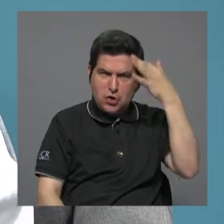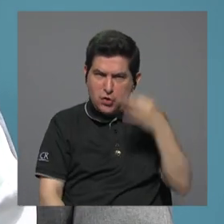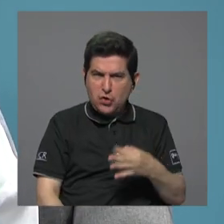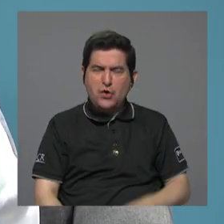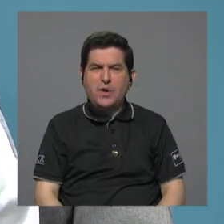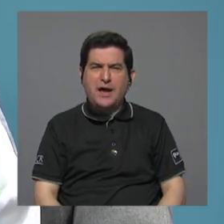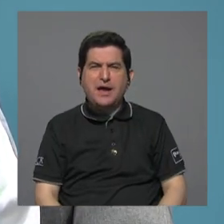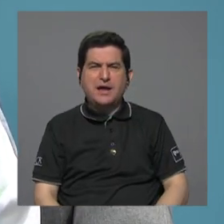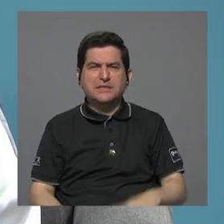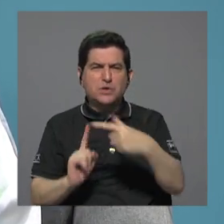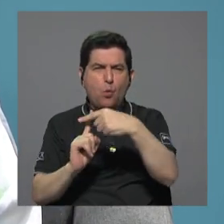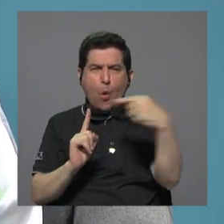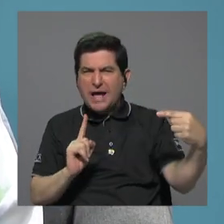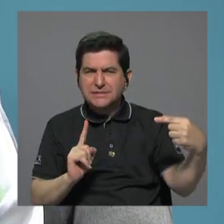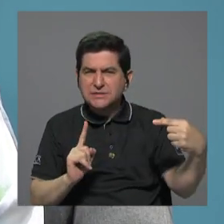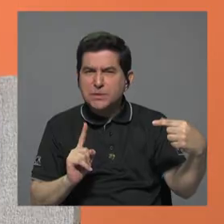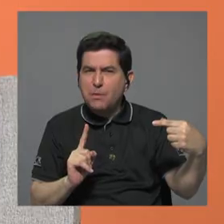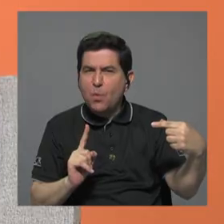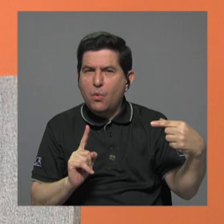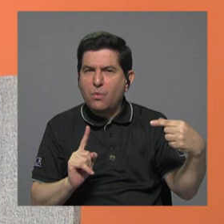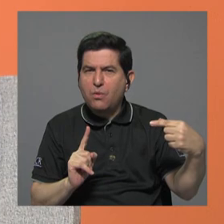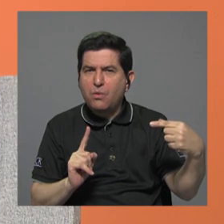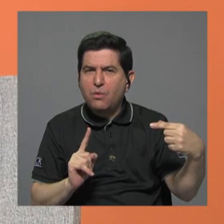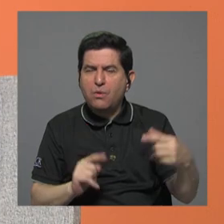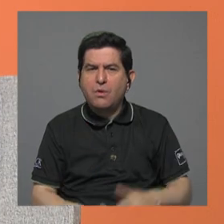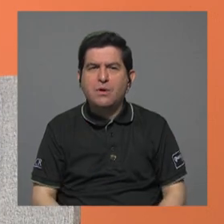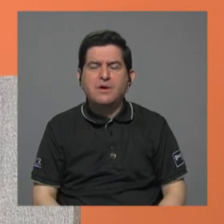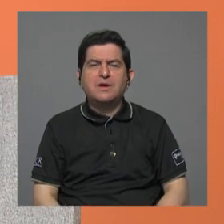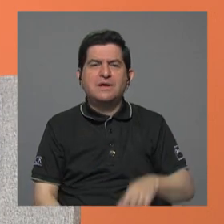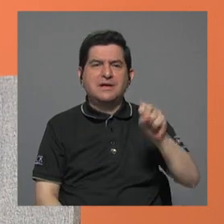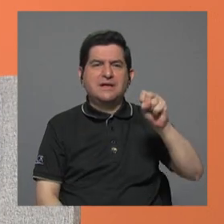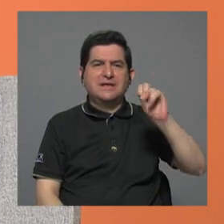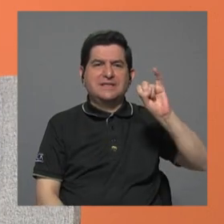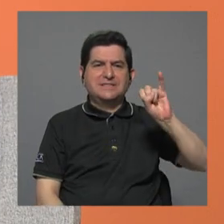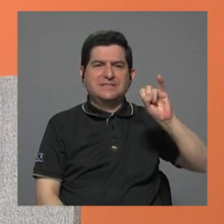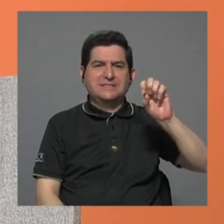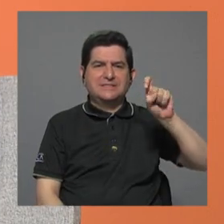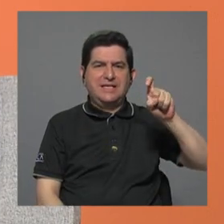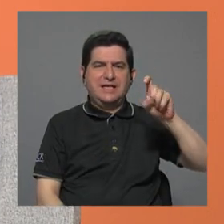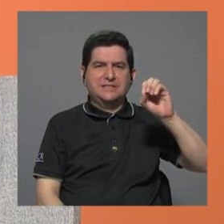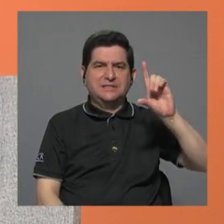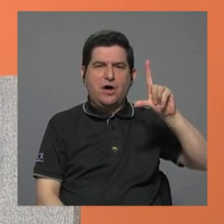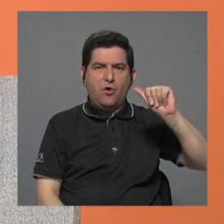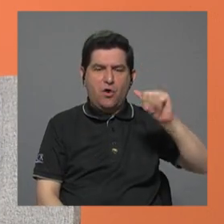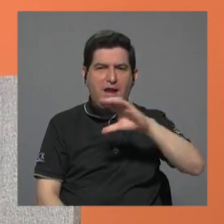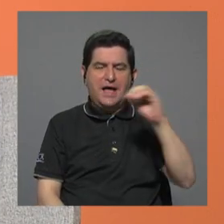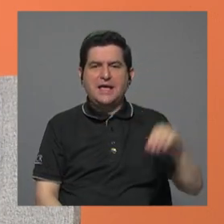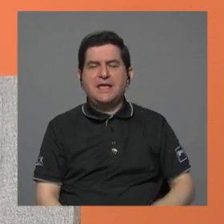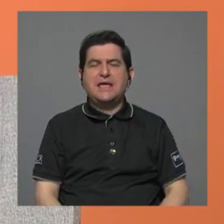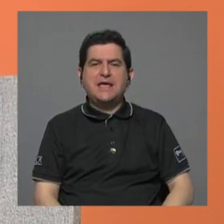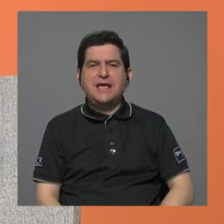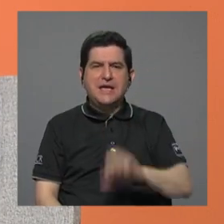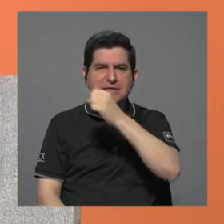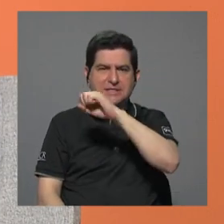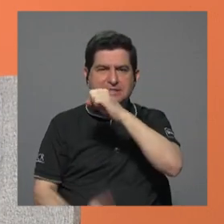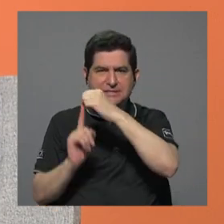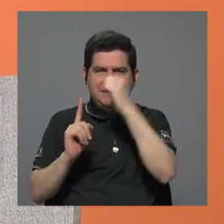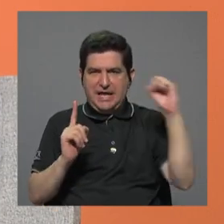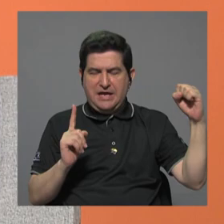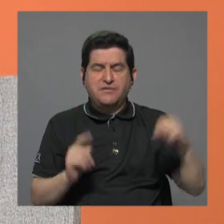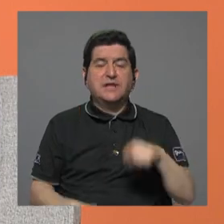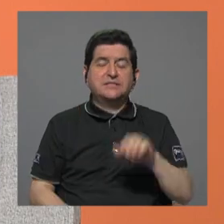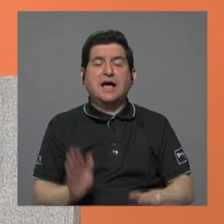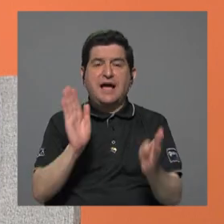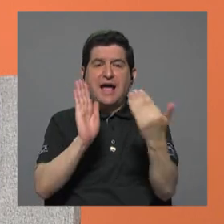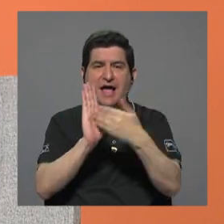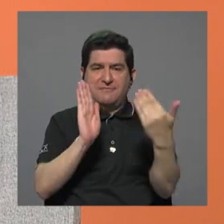es en Guasimo, en Ciczaola y Siquirre. Y que esto, por supuesto, les afecta el desarrollo